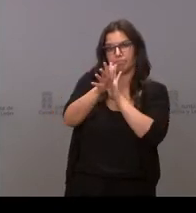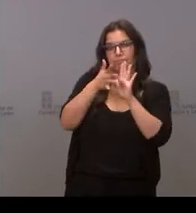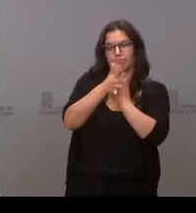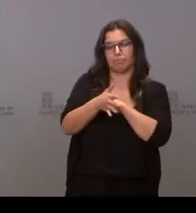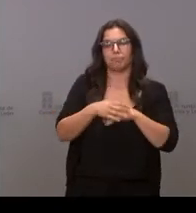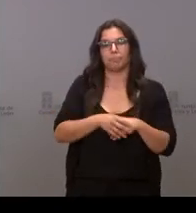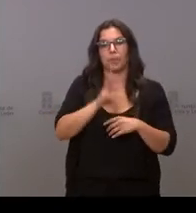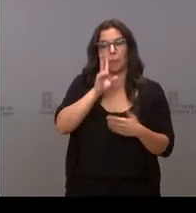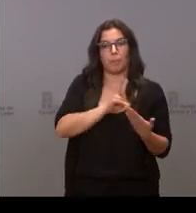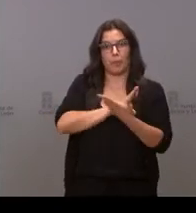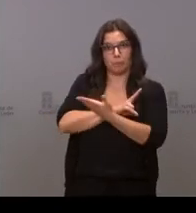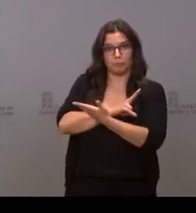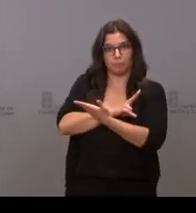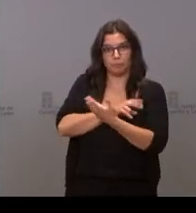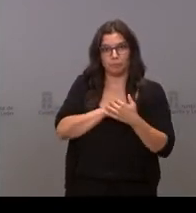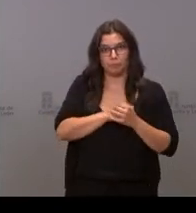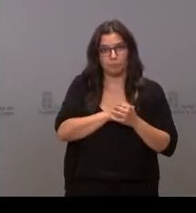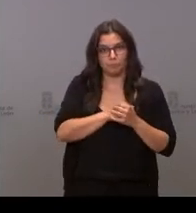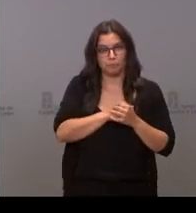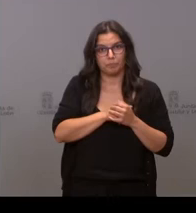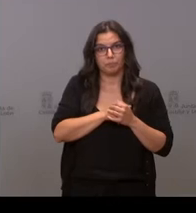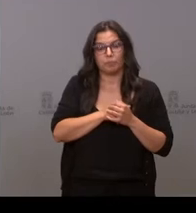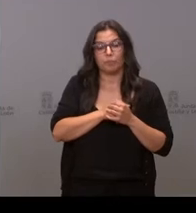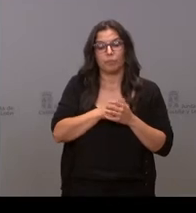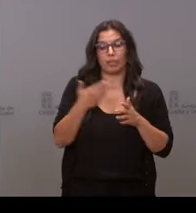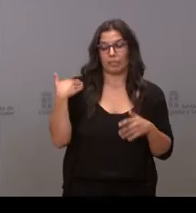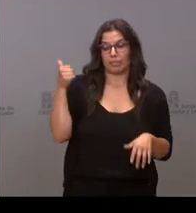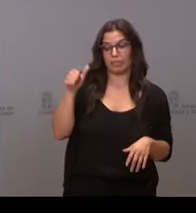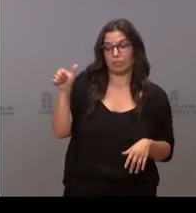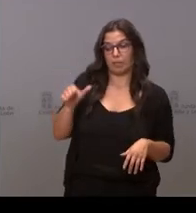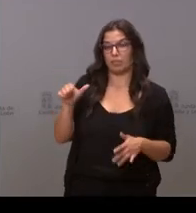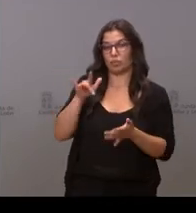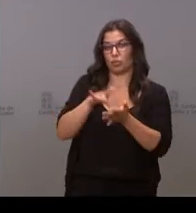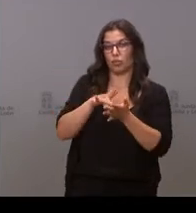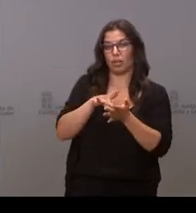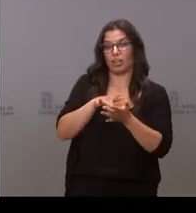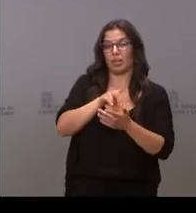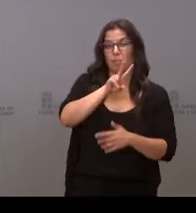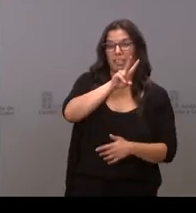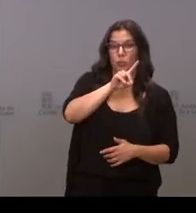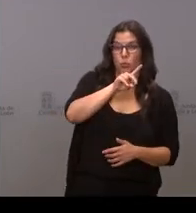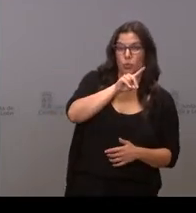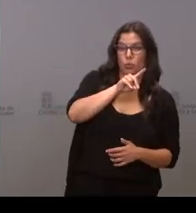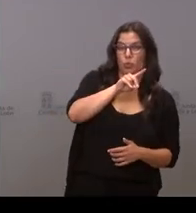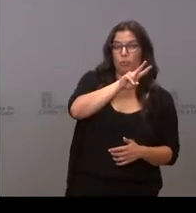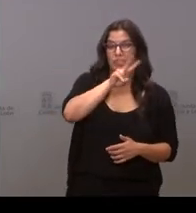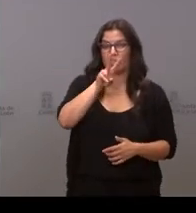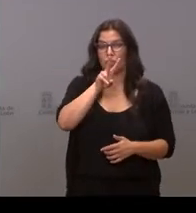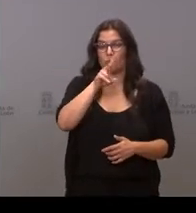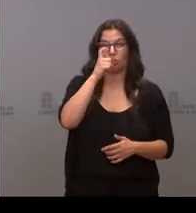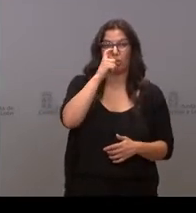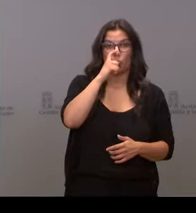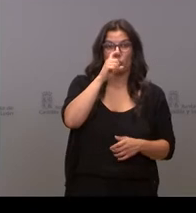ven ustedes, se ha producido en las últimas semanas, a partir del 21-22 de junio, de la